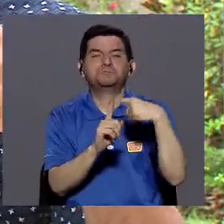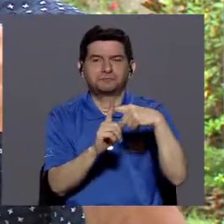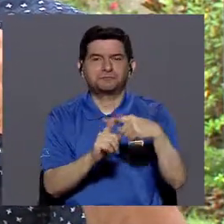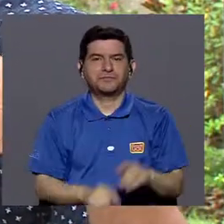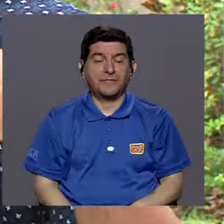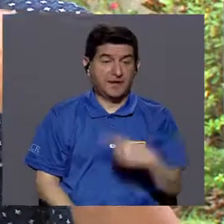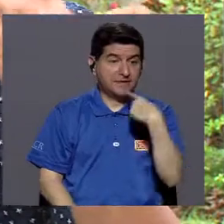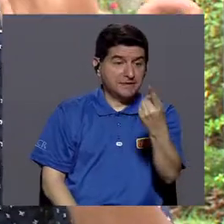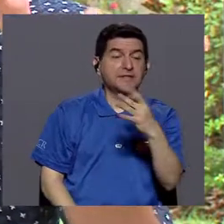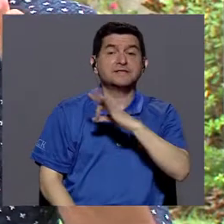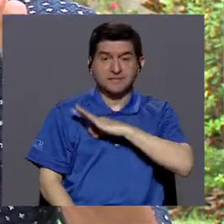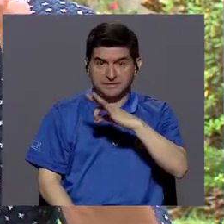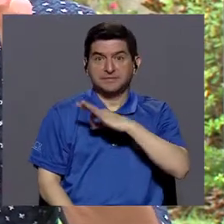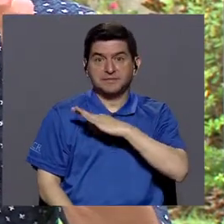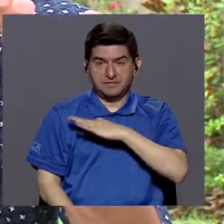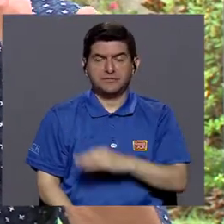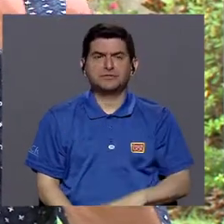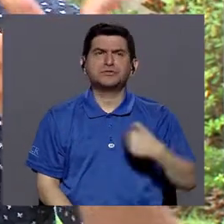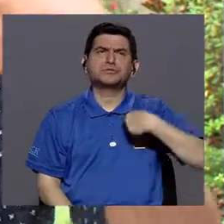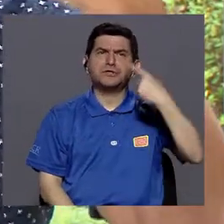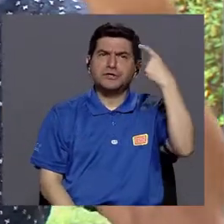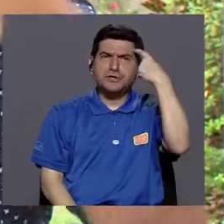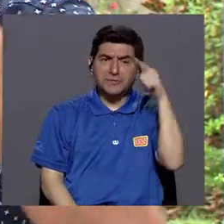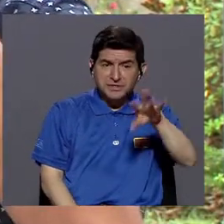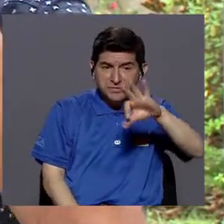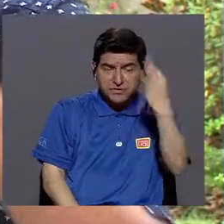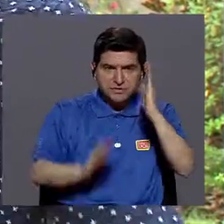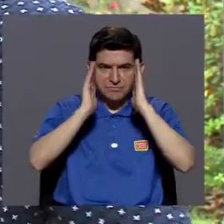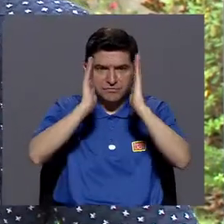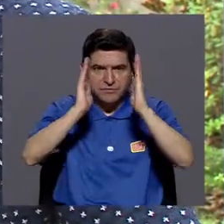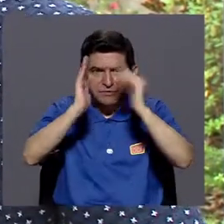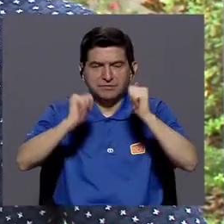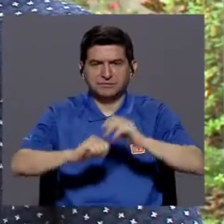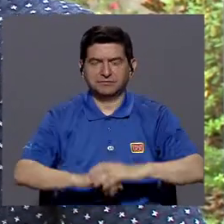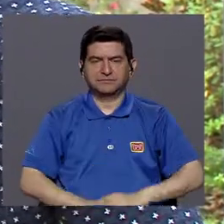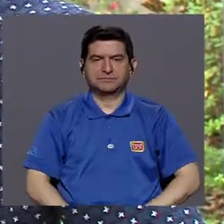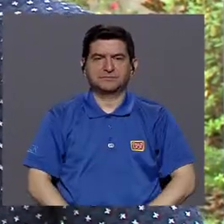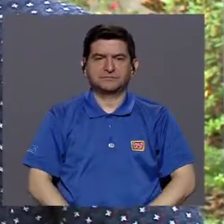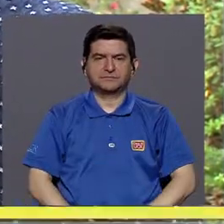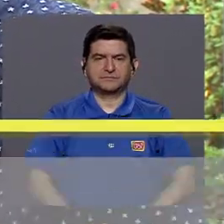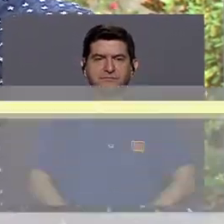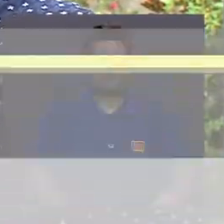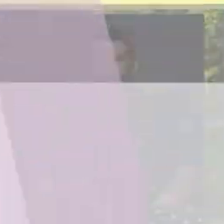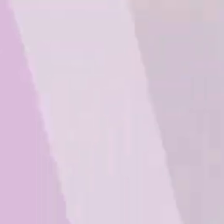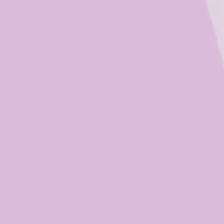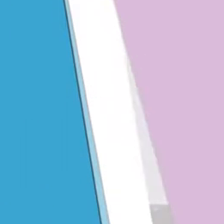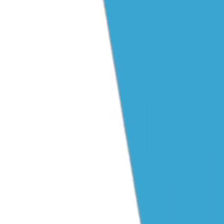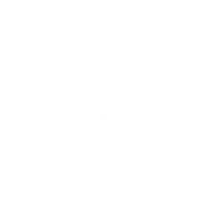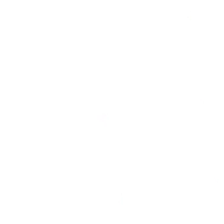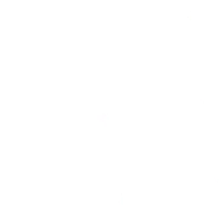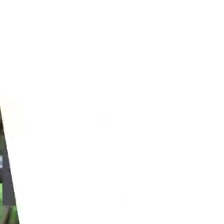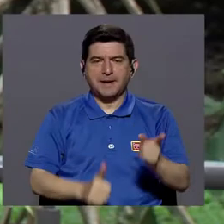digamos, que es positiva en el sentido de que se dicen los beneficios y yo pienso que así es como debe abordarse eso.